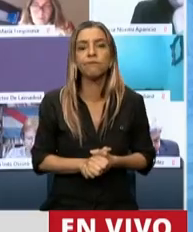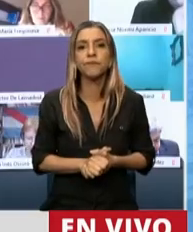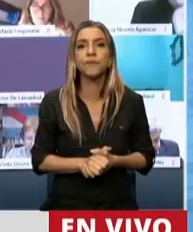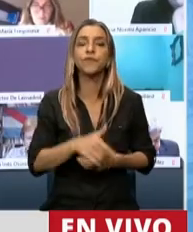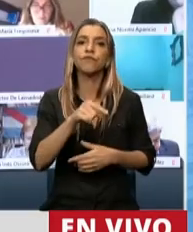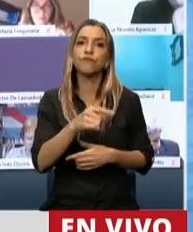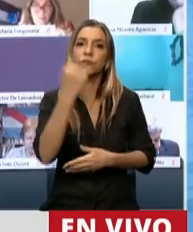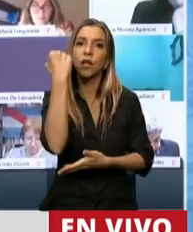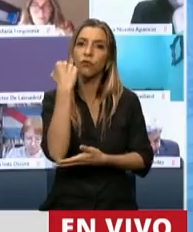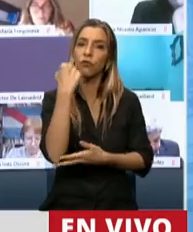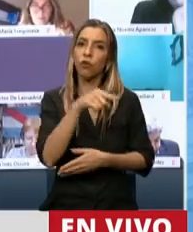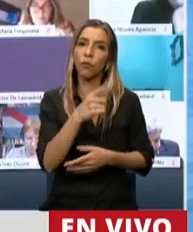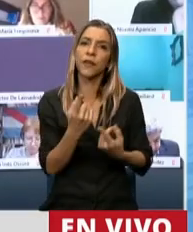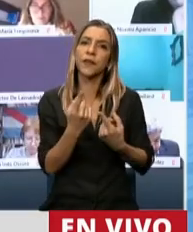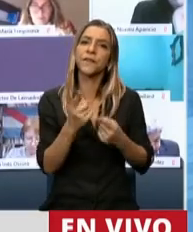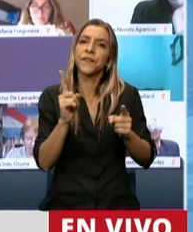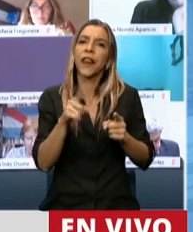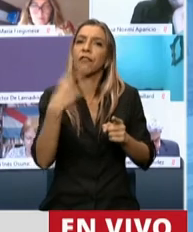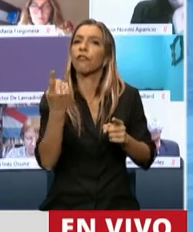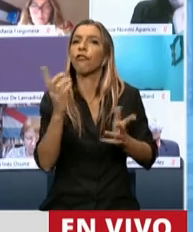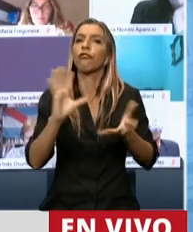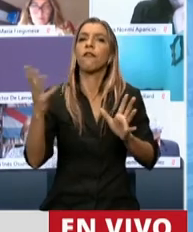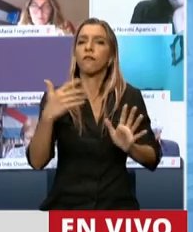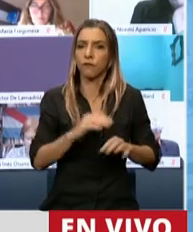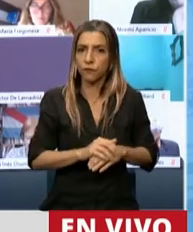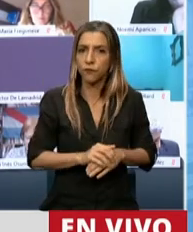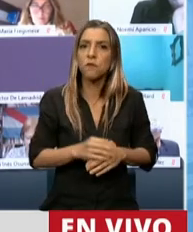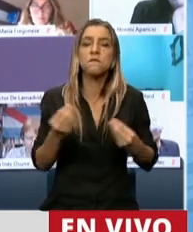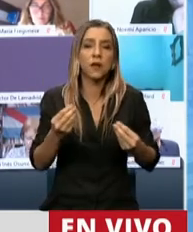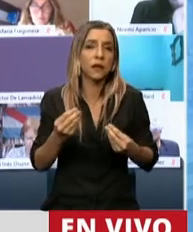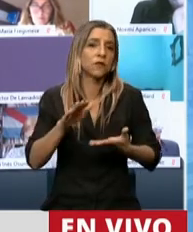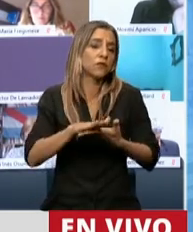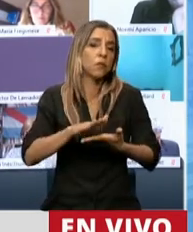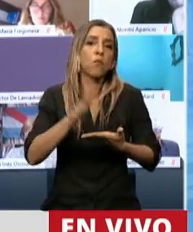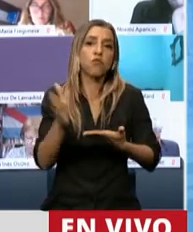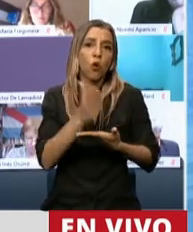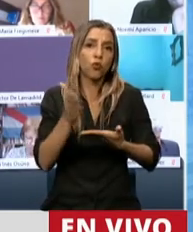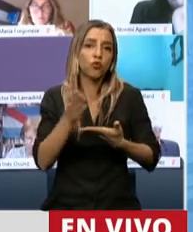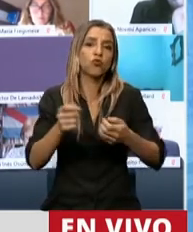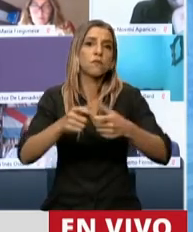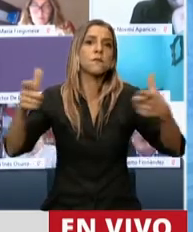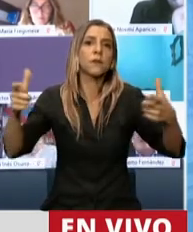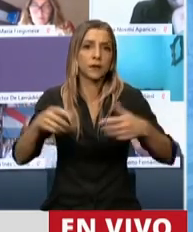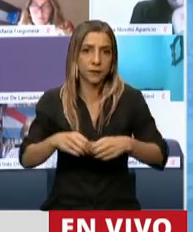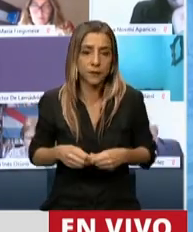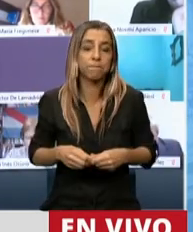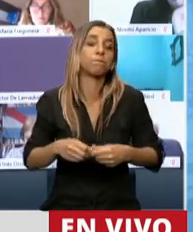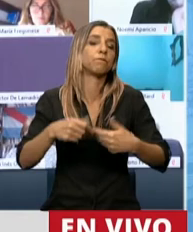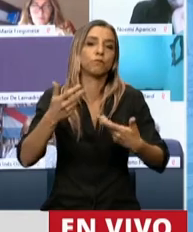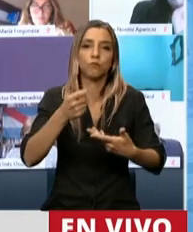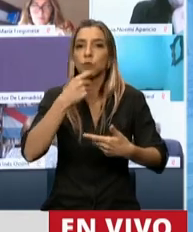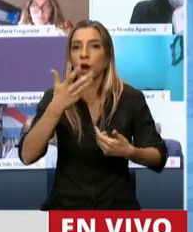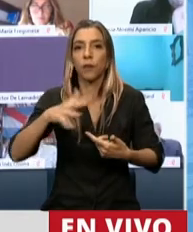distingue de otra por la capacidad de aumentar la productividad de todos los sectores, de la construcción,